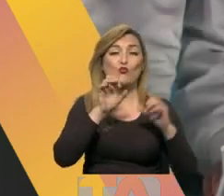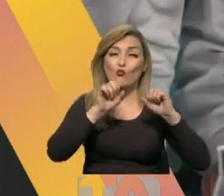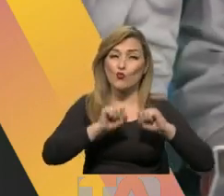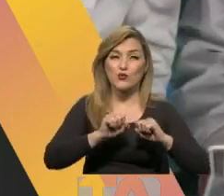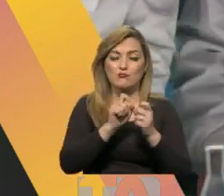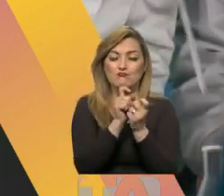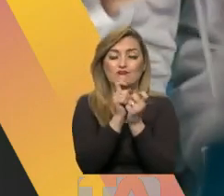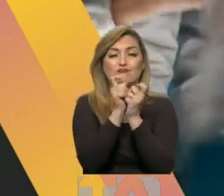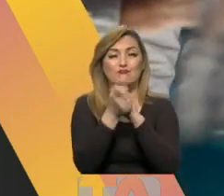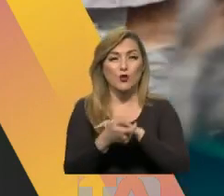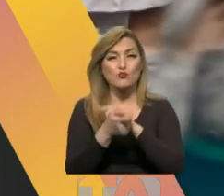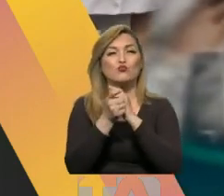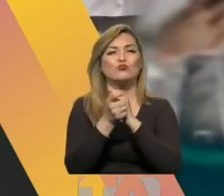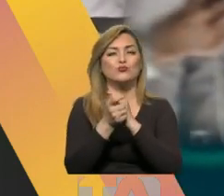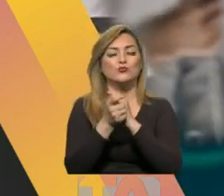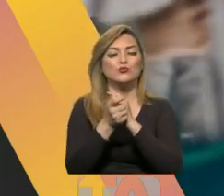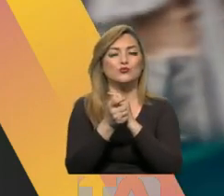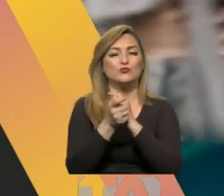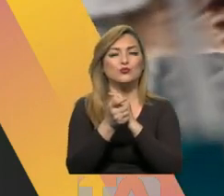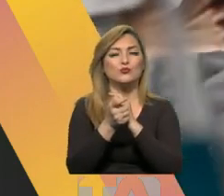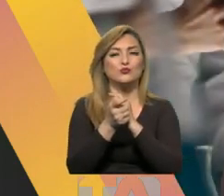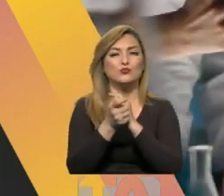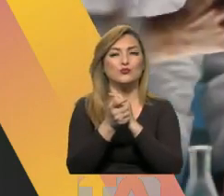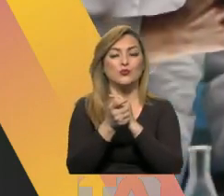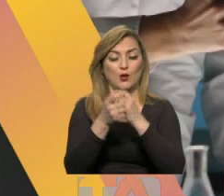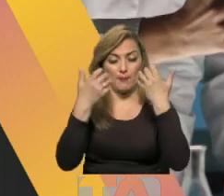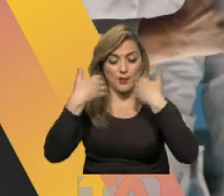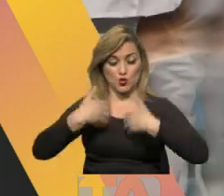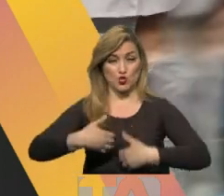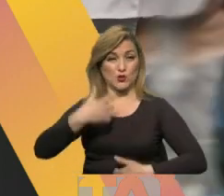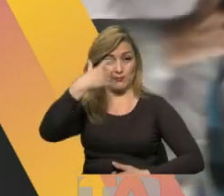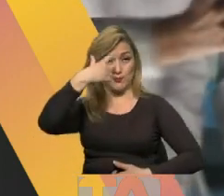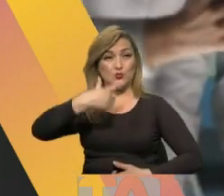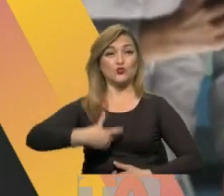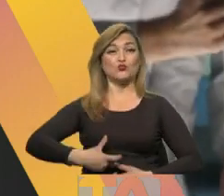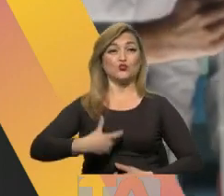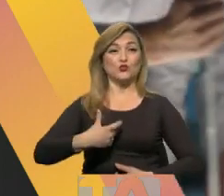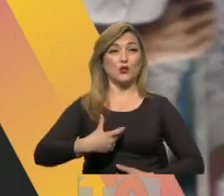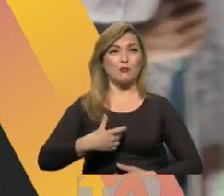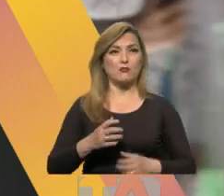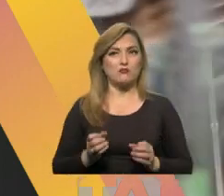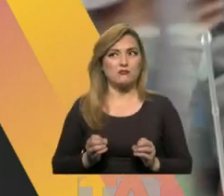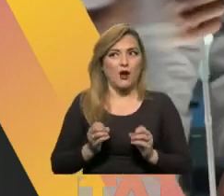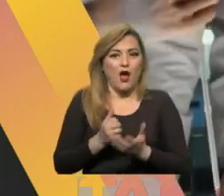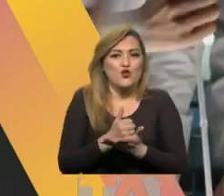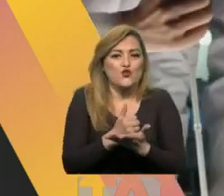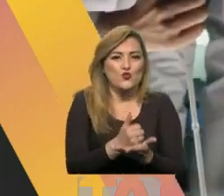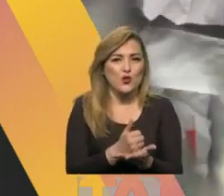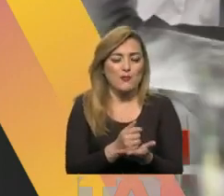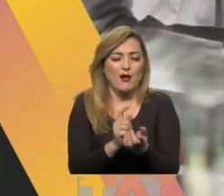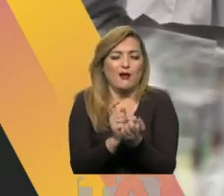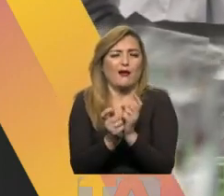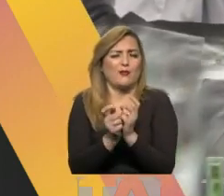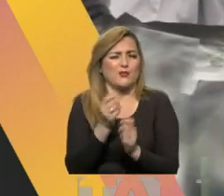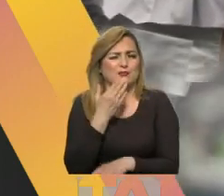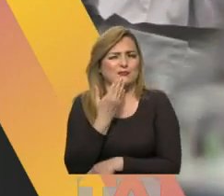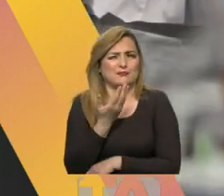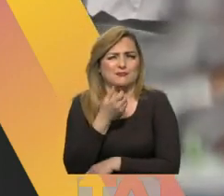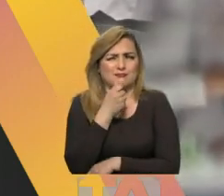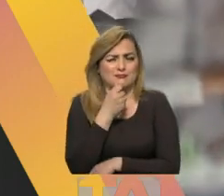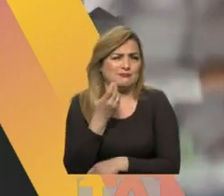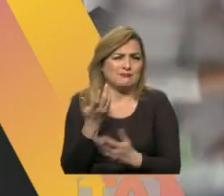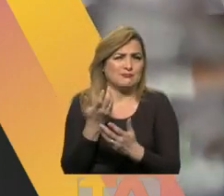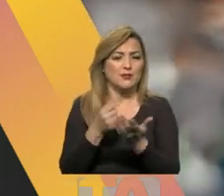mutar si es que el huésped, en este caso el ser humano, le da la oportunidad de mutar. Nosotros entendemos que